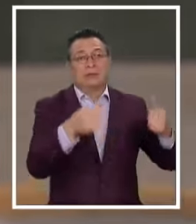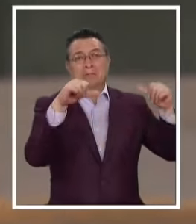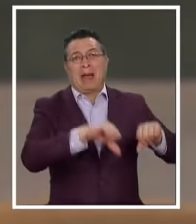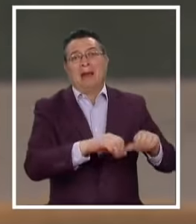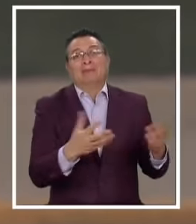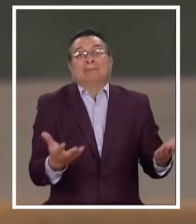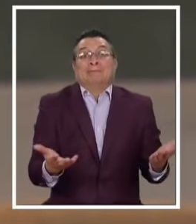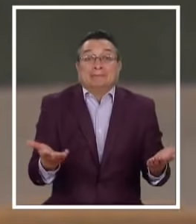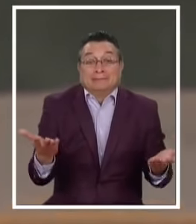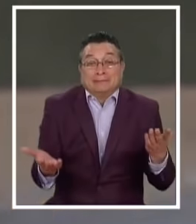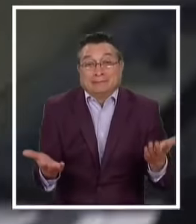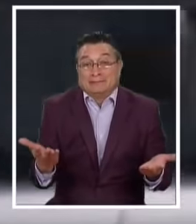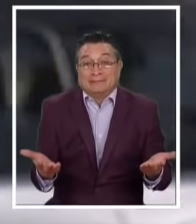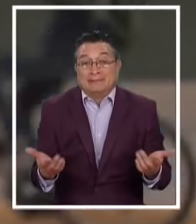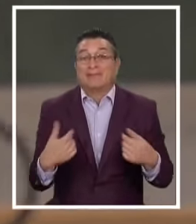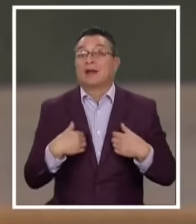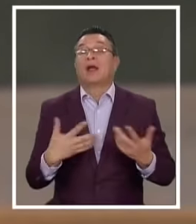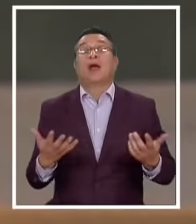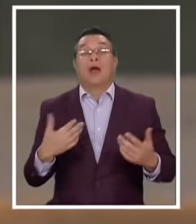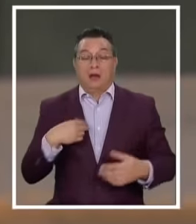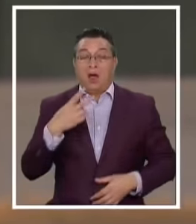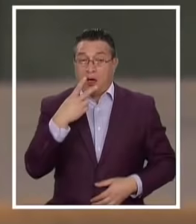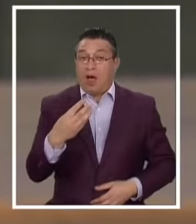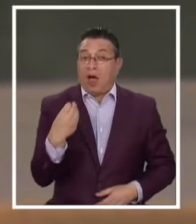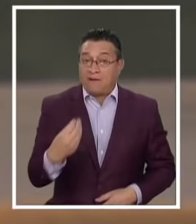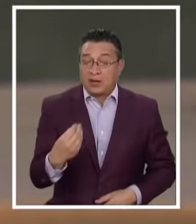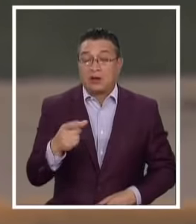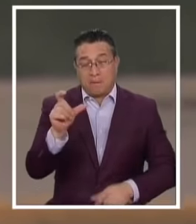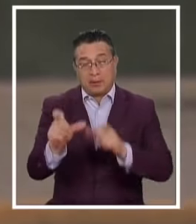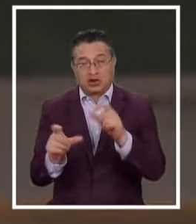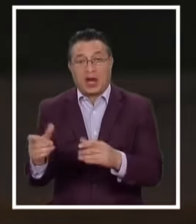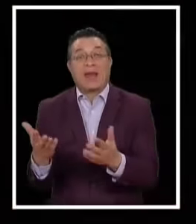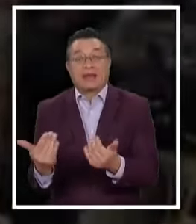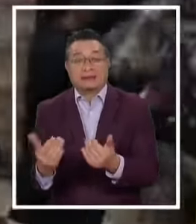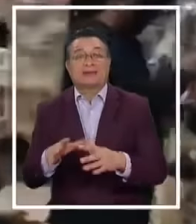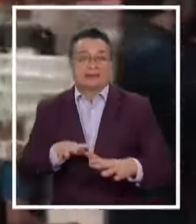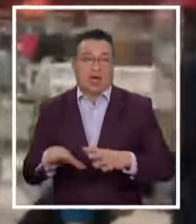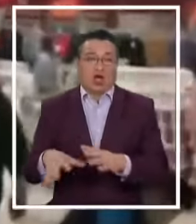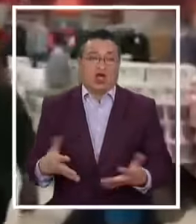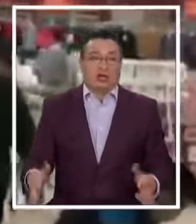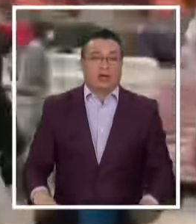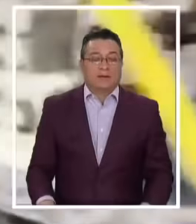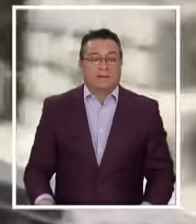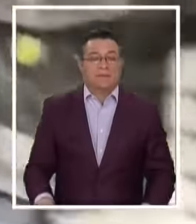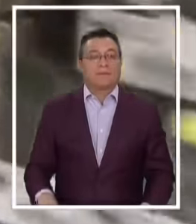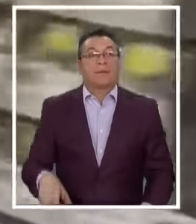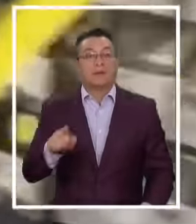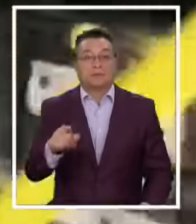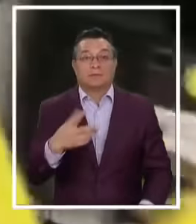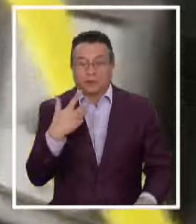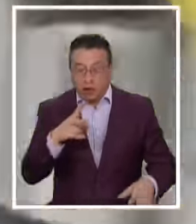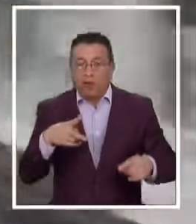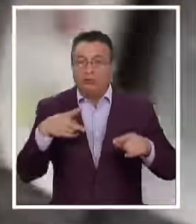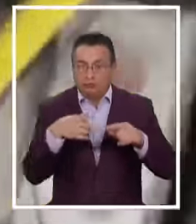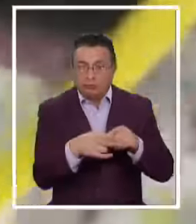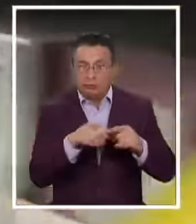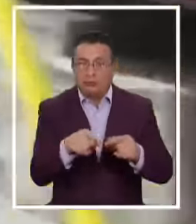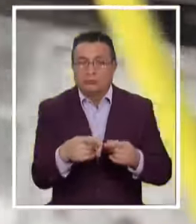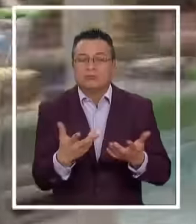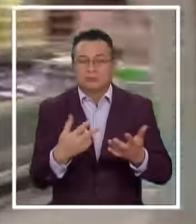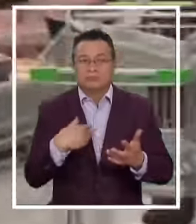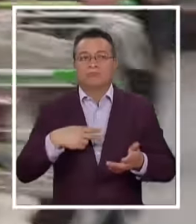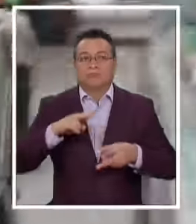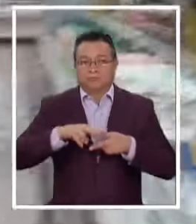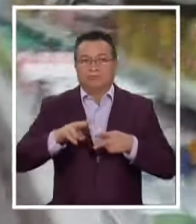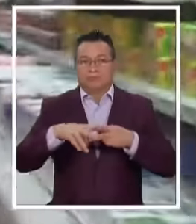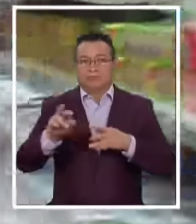pésimo Me parece bien Porque igual Hay lugares Y hay gente Que necesita las cosas Una medida Que pese a terminar Todavía genera Reparos